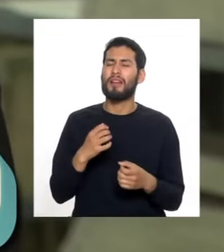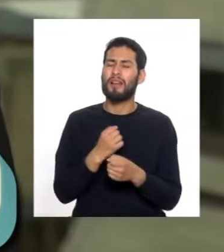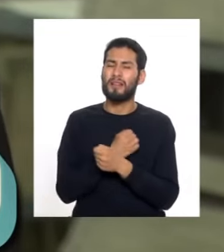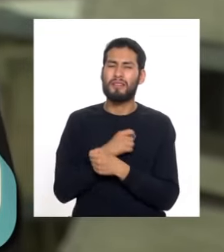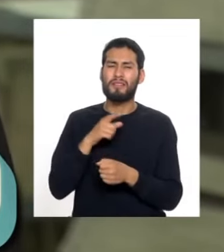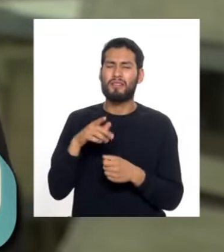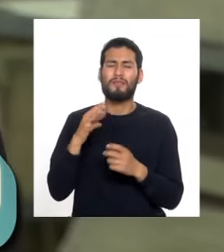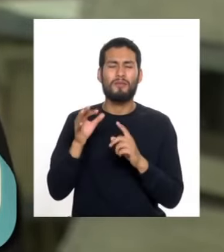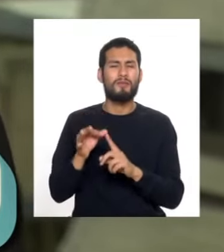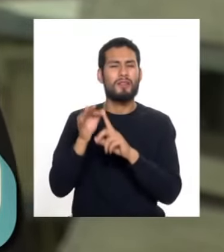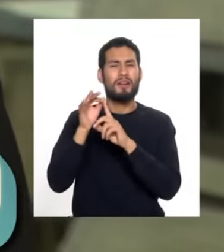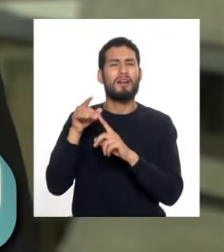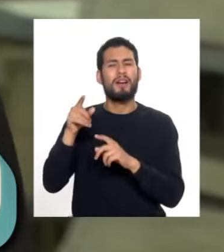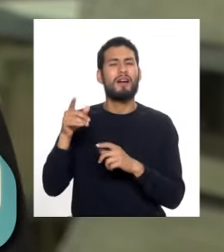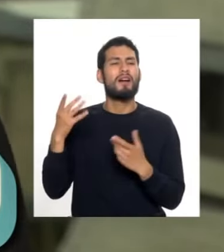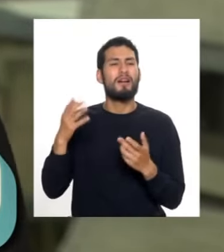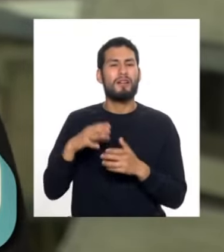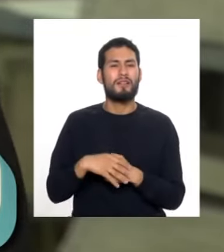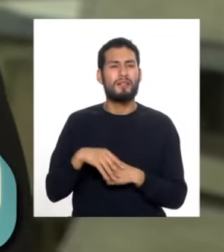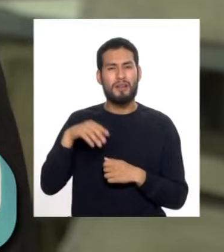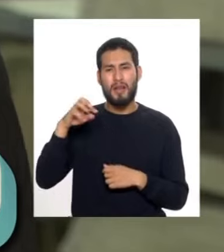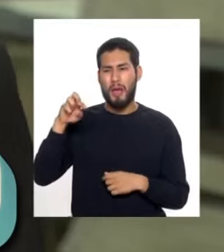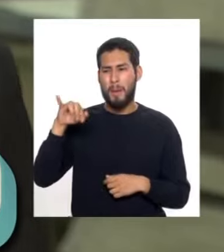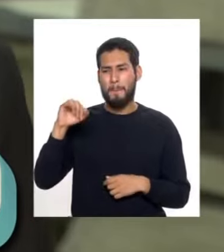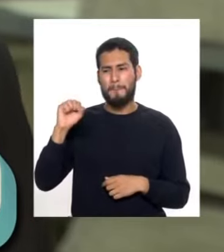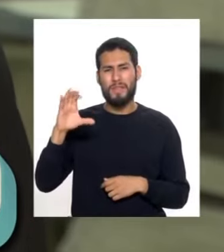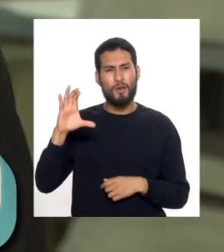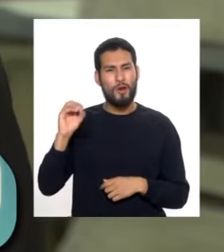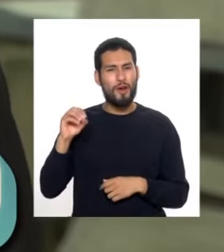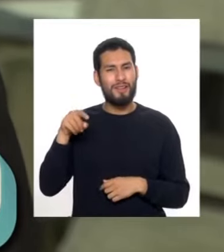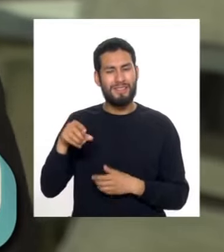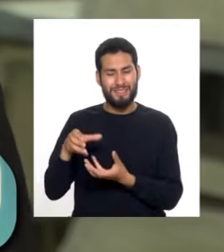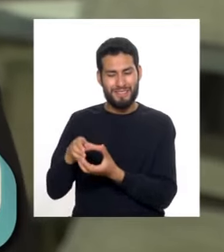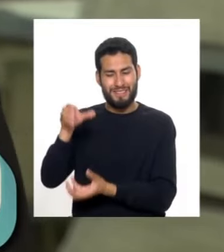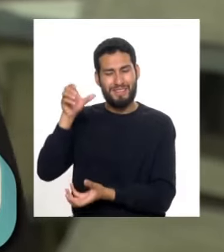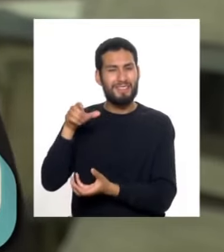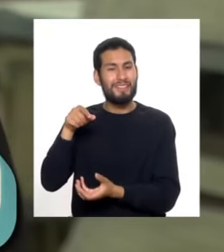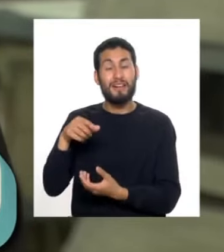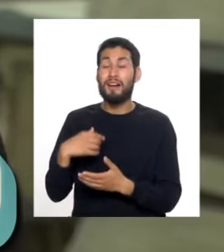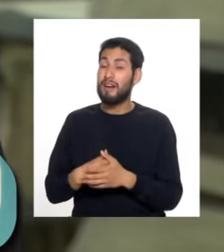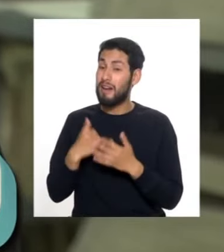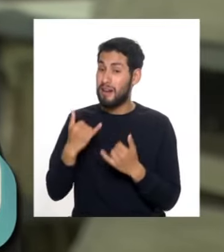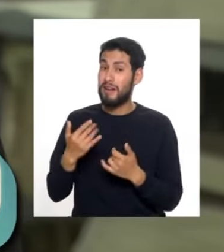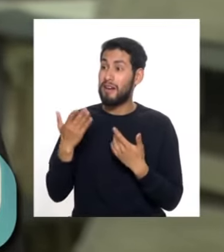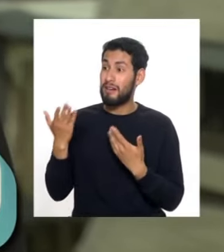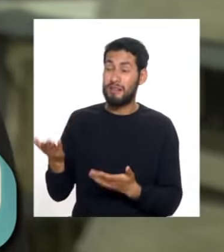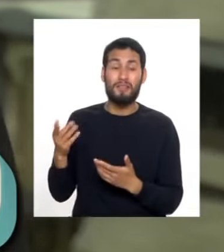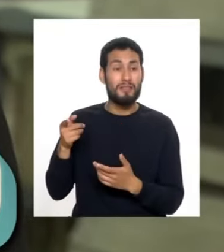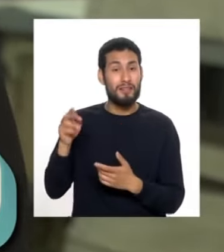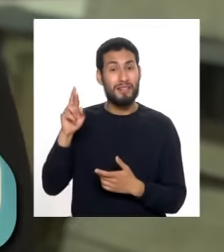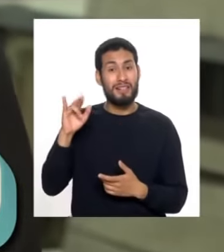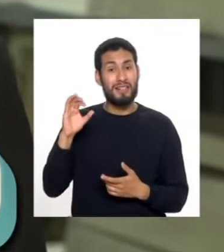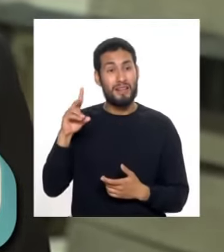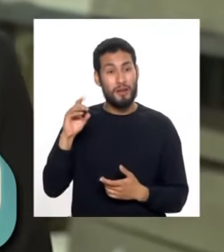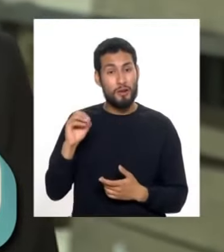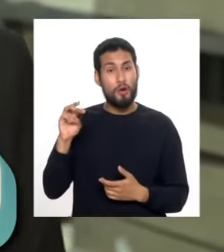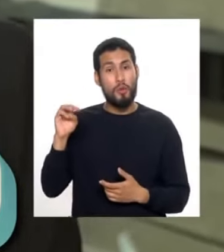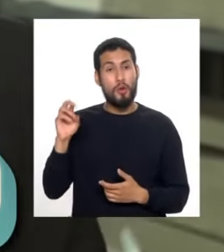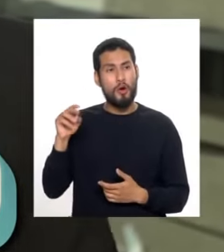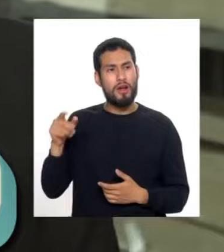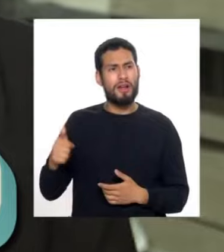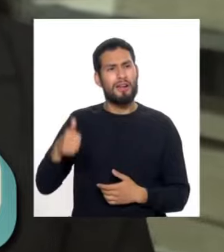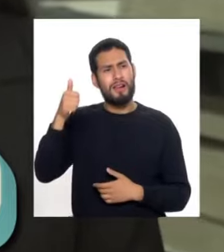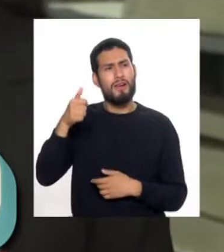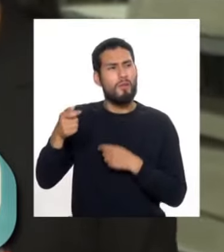icónica, bandera, el pisco. Para conocer mayor información, conversaremos con Ricardo Moró, quien es